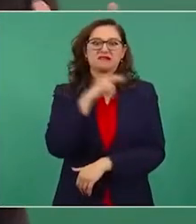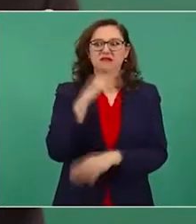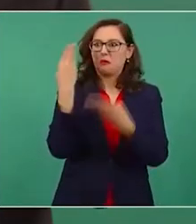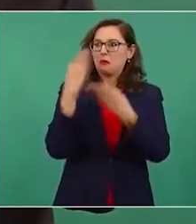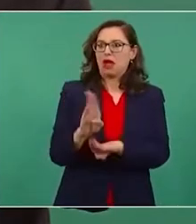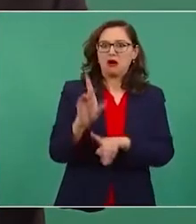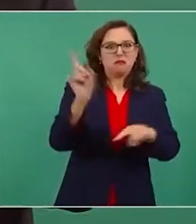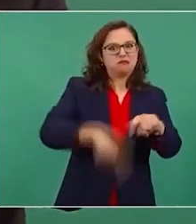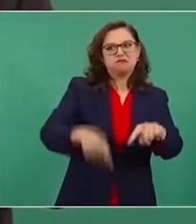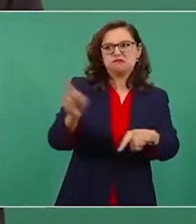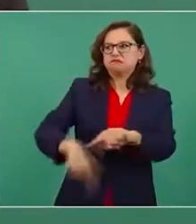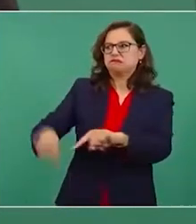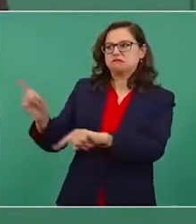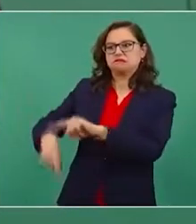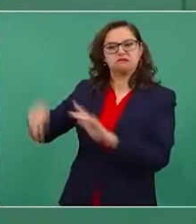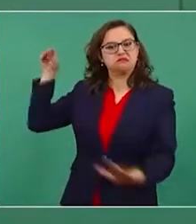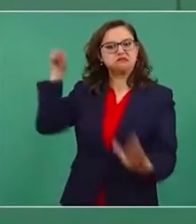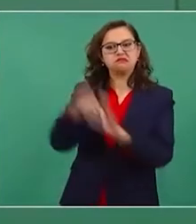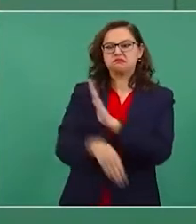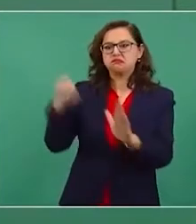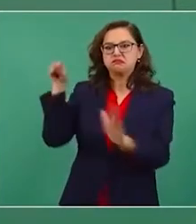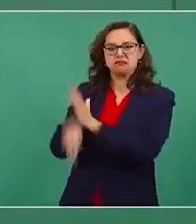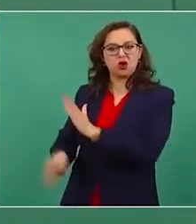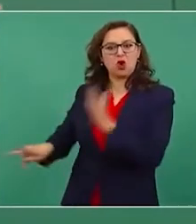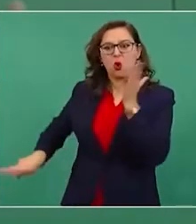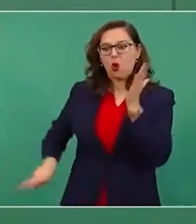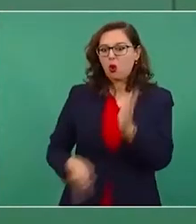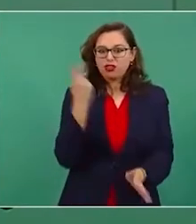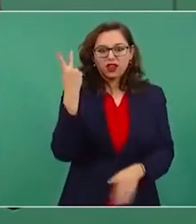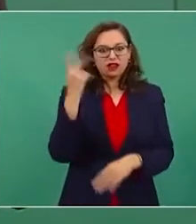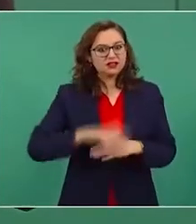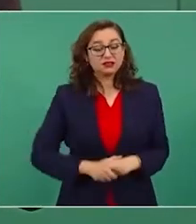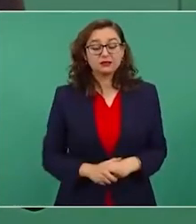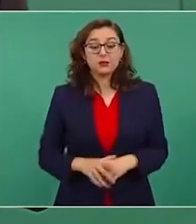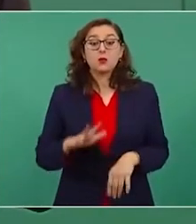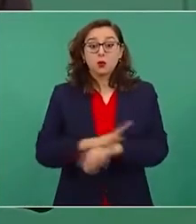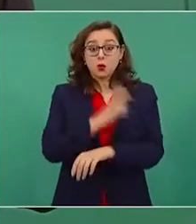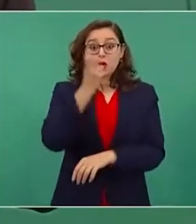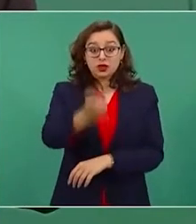consolidado del Banco del Bienestar.